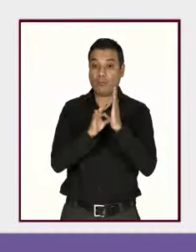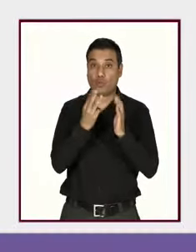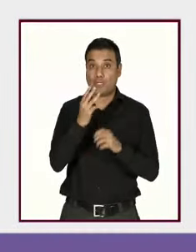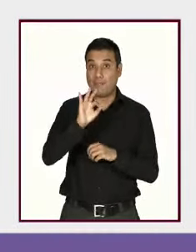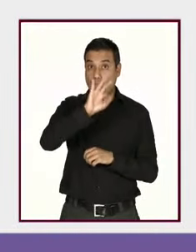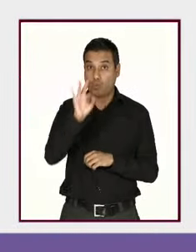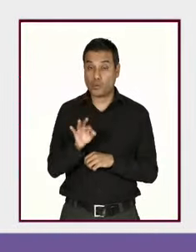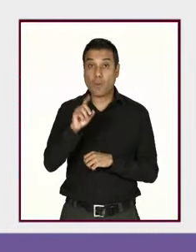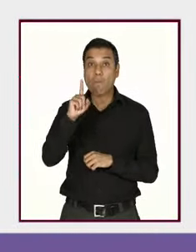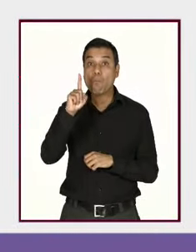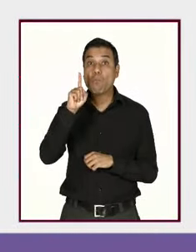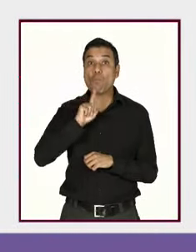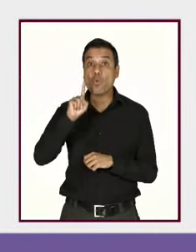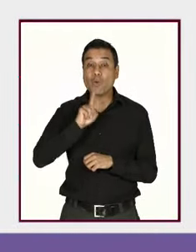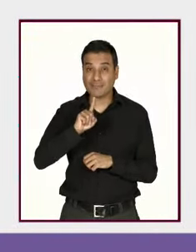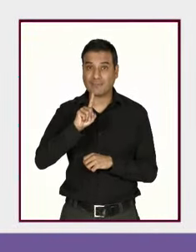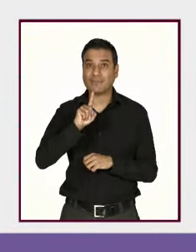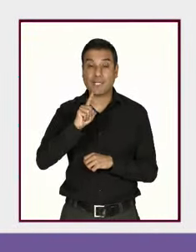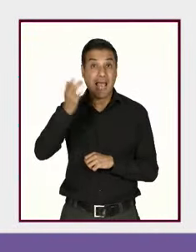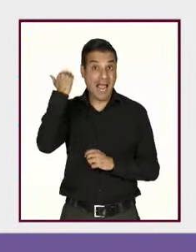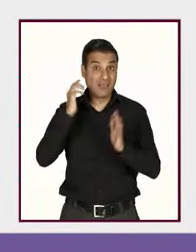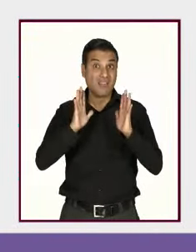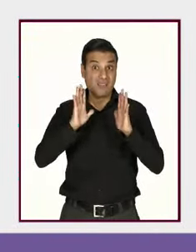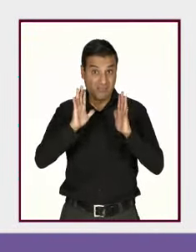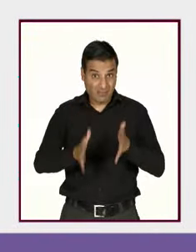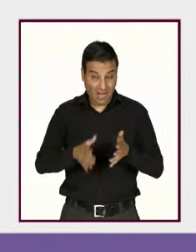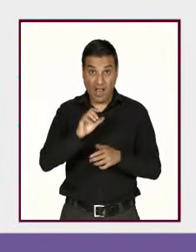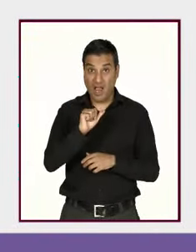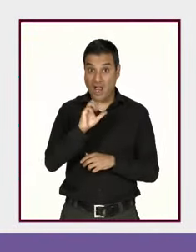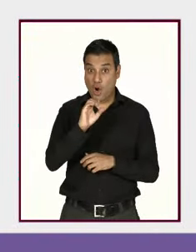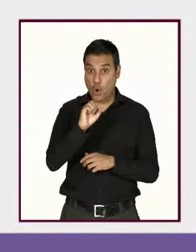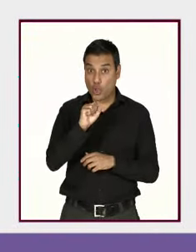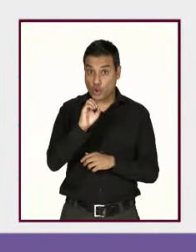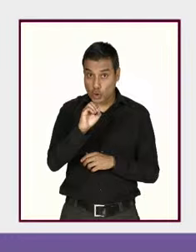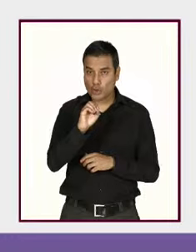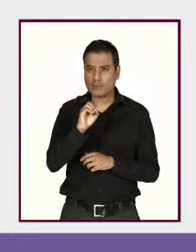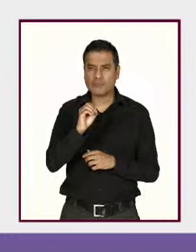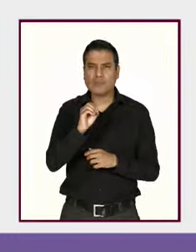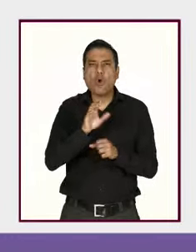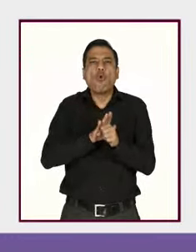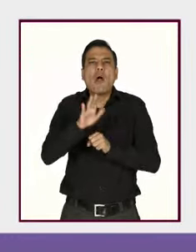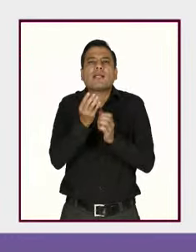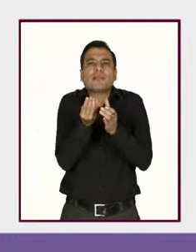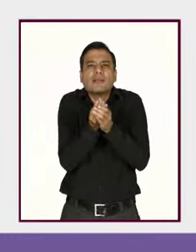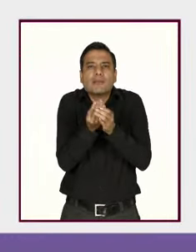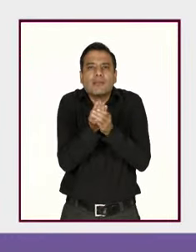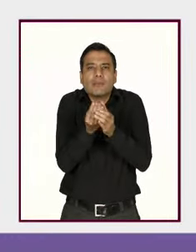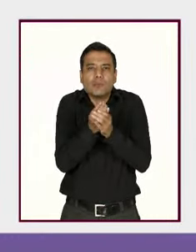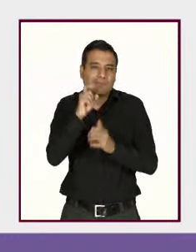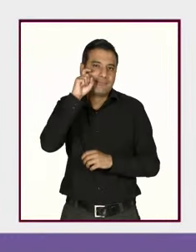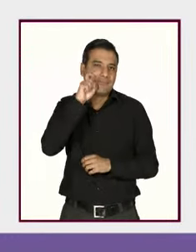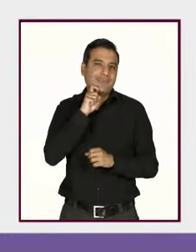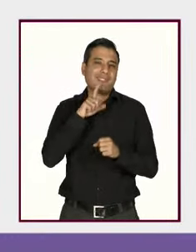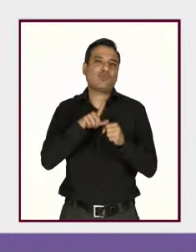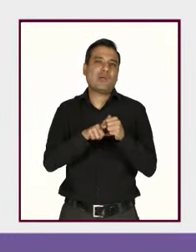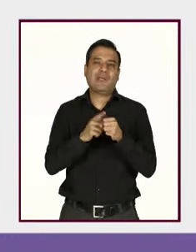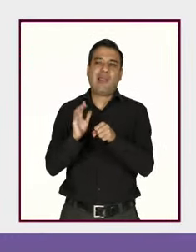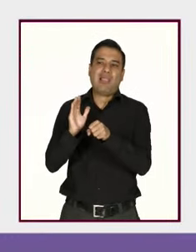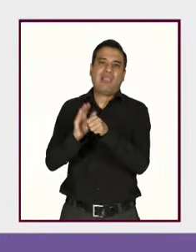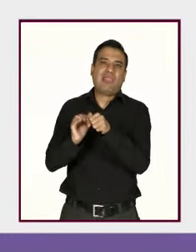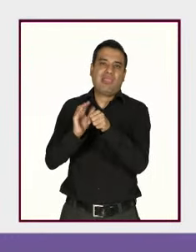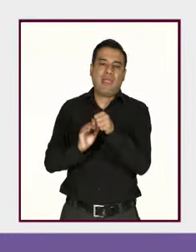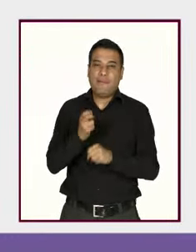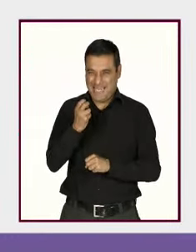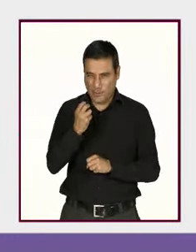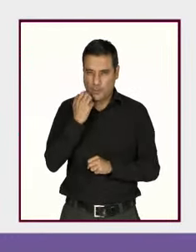% de las mujeres que sufrieron ciberacoso fue de índole sexual. Quiero detenerme un poquito en esto,